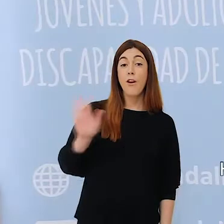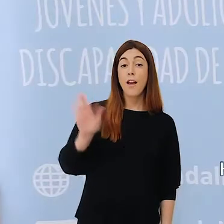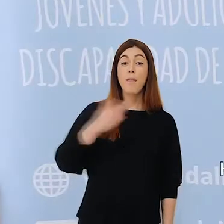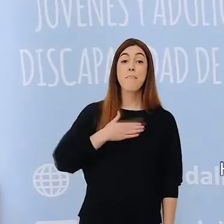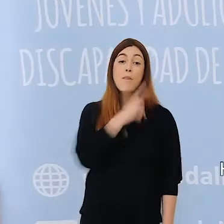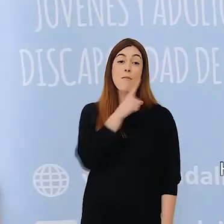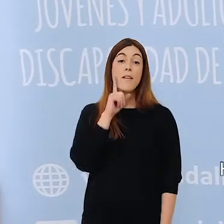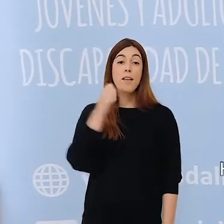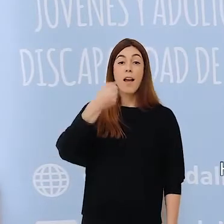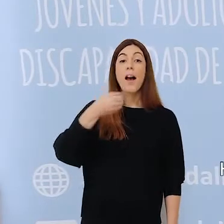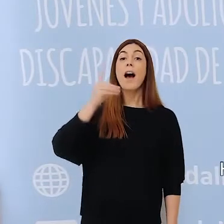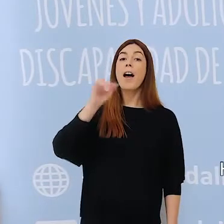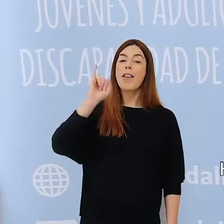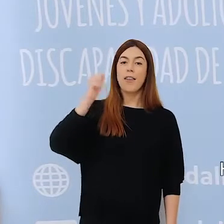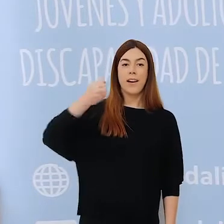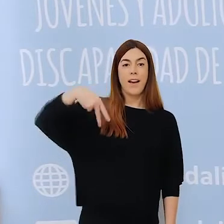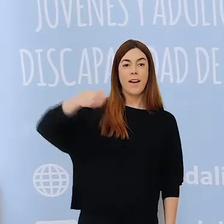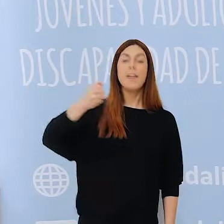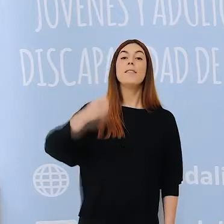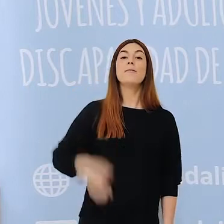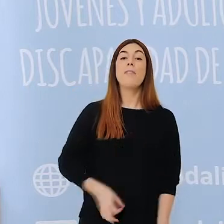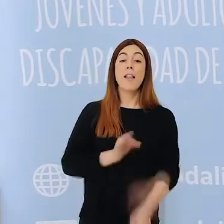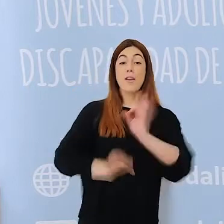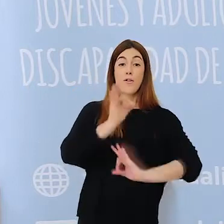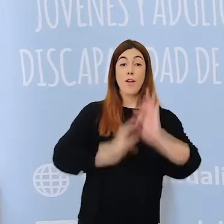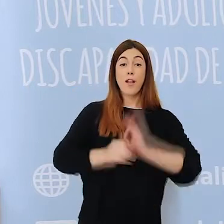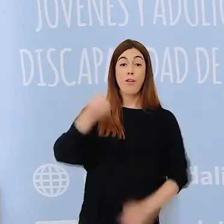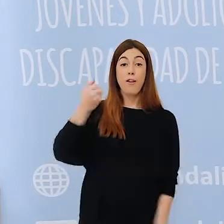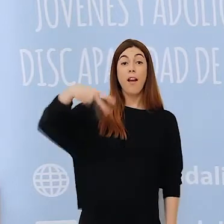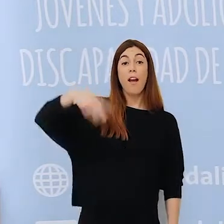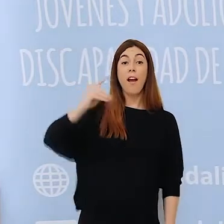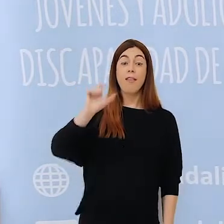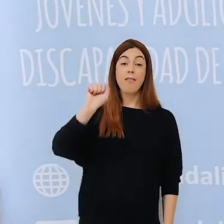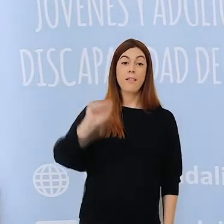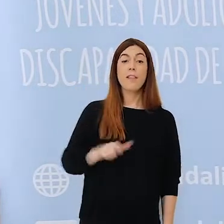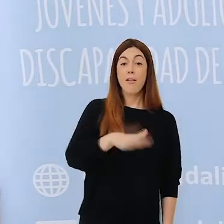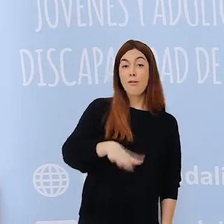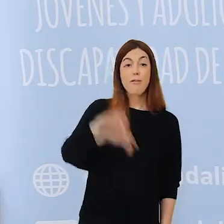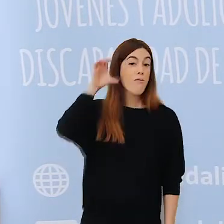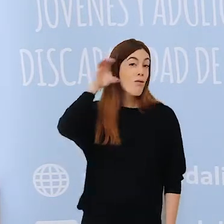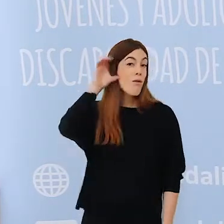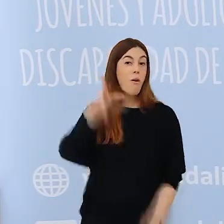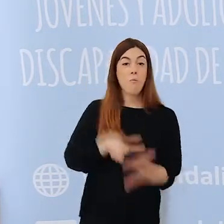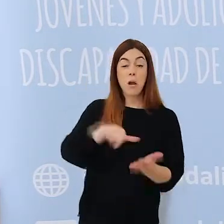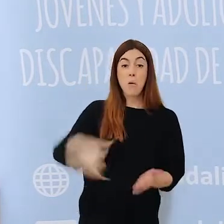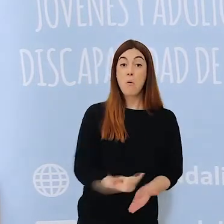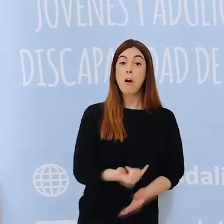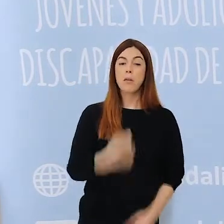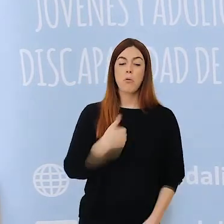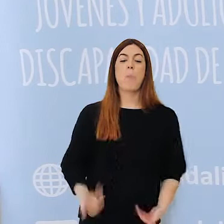Hola, mi nombre es Adriana García Dabó y soy la responsable del Área de Audición y Lenguaje de la Asociación ANDA,